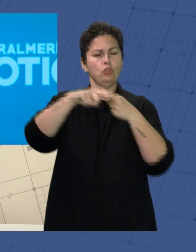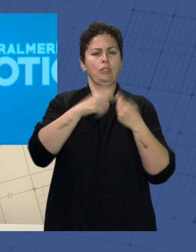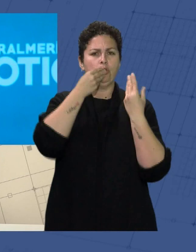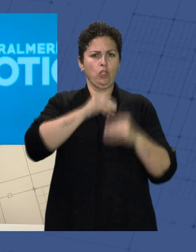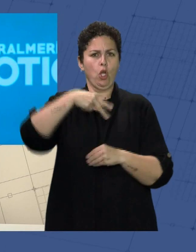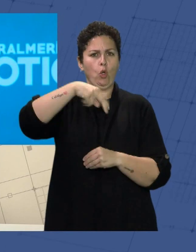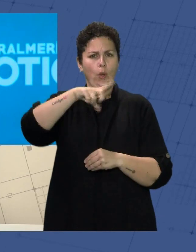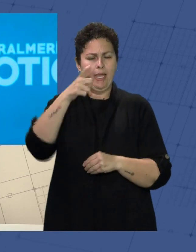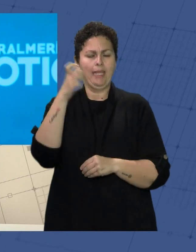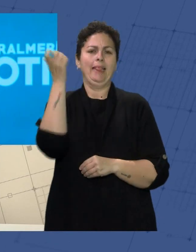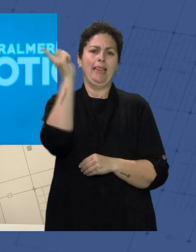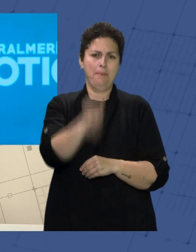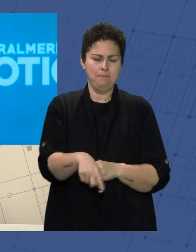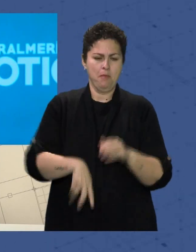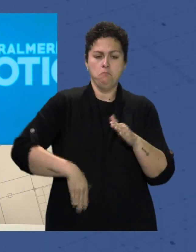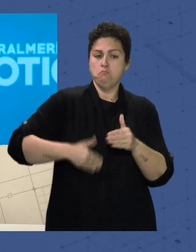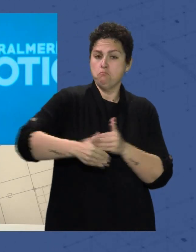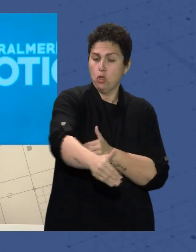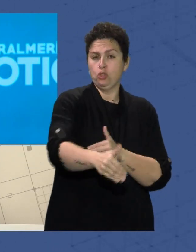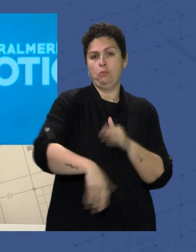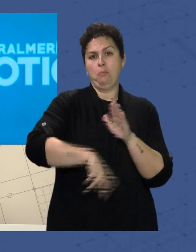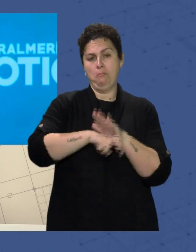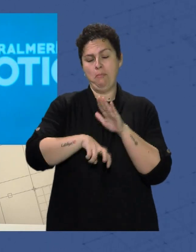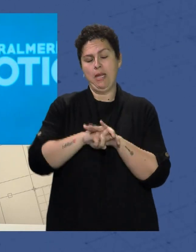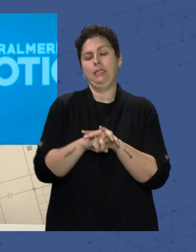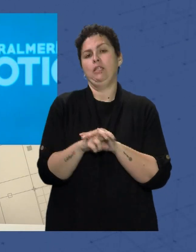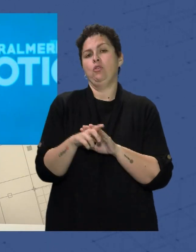próximo partido de la Selección Española Sub-21 frente a Suiza